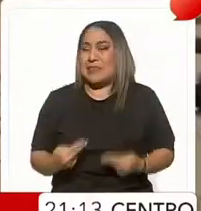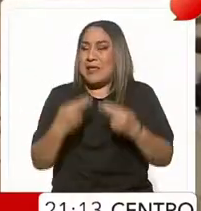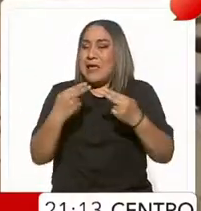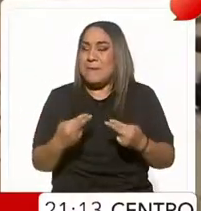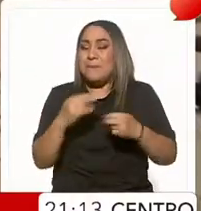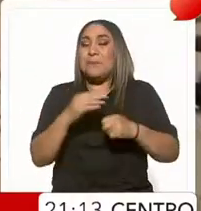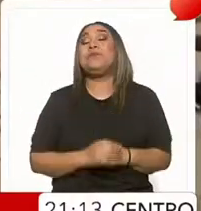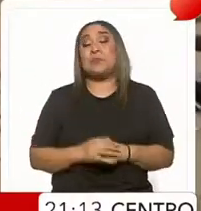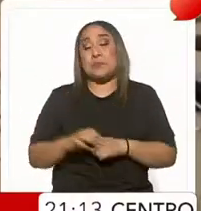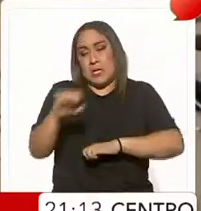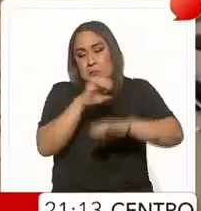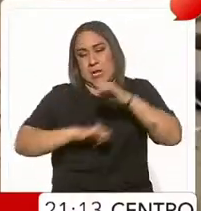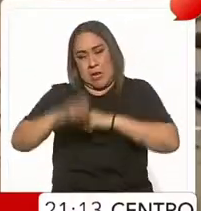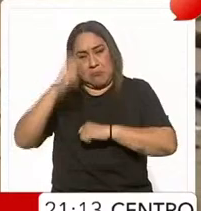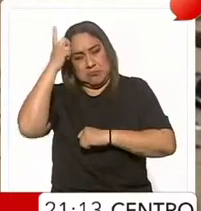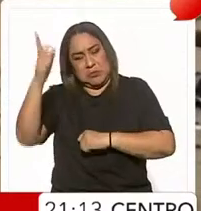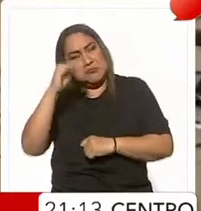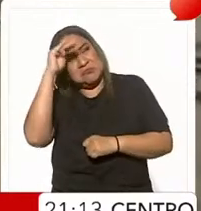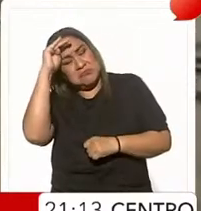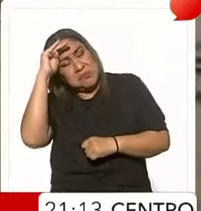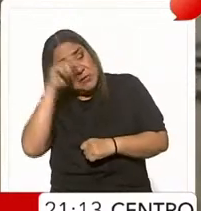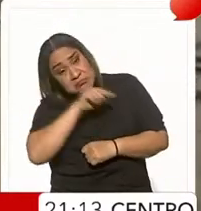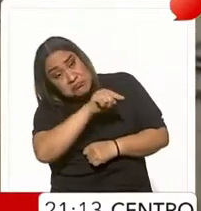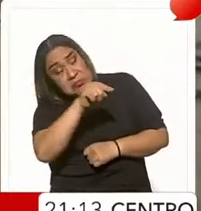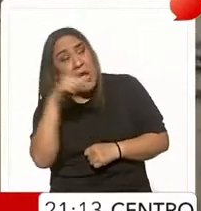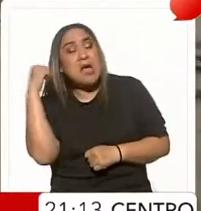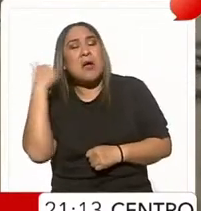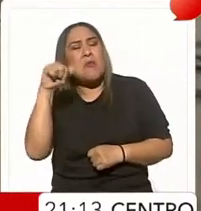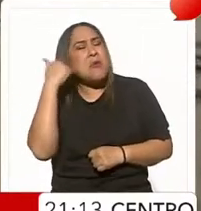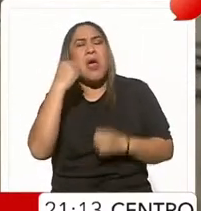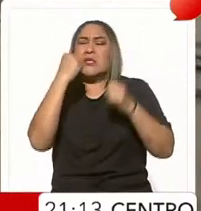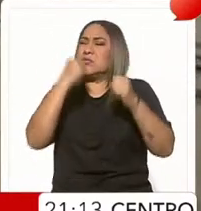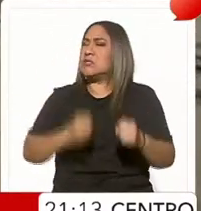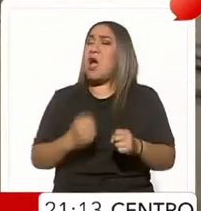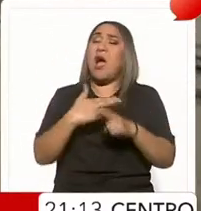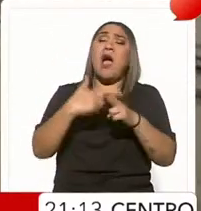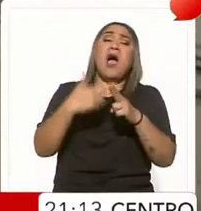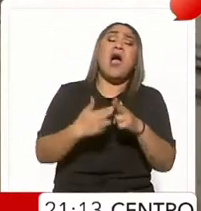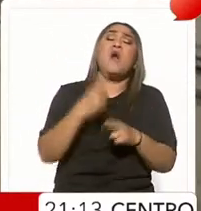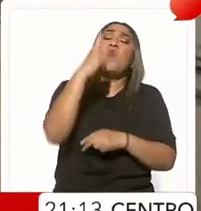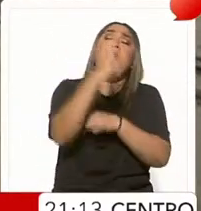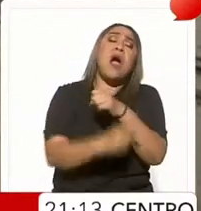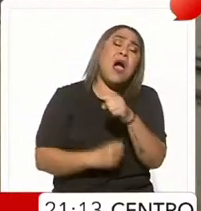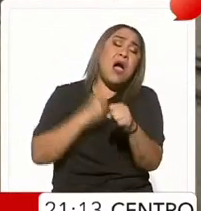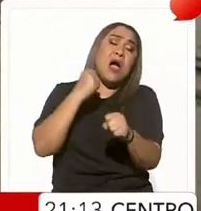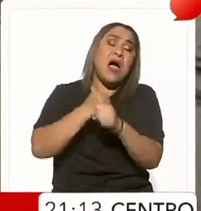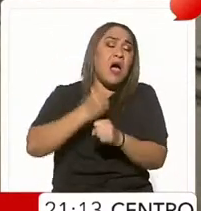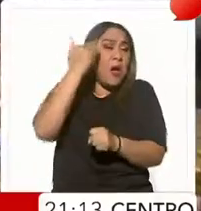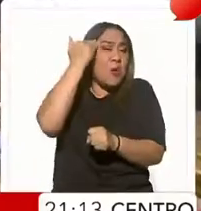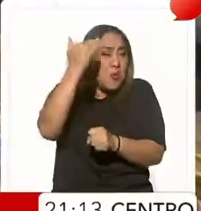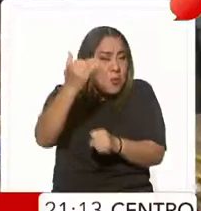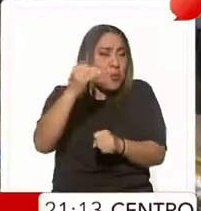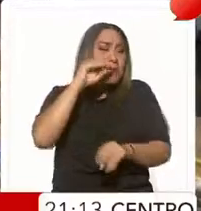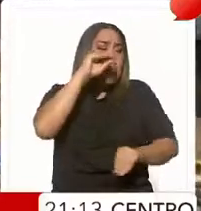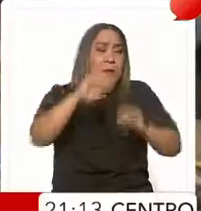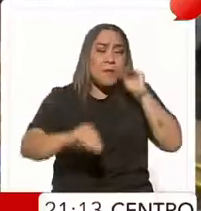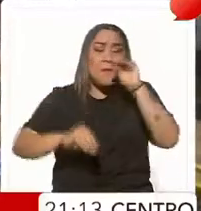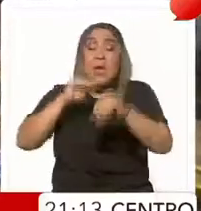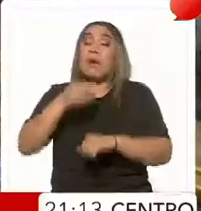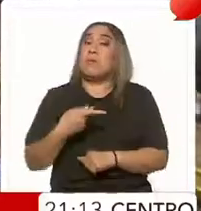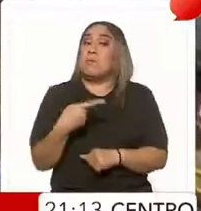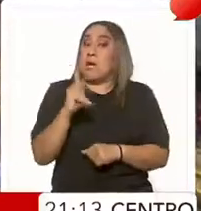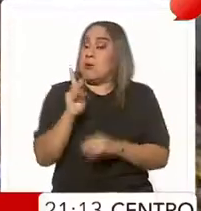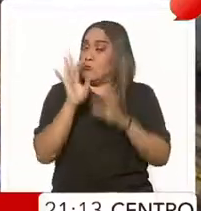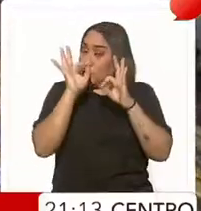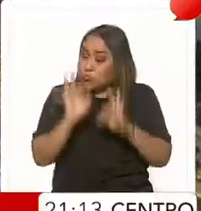Muchos empresarios aseguraban que efectivamente Acapulco tardaría al menos un año en reactivarse. Sin embargo,